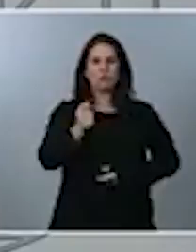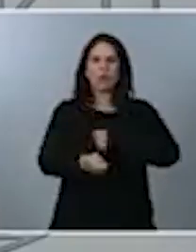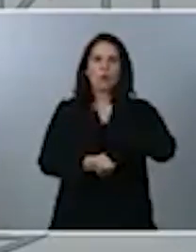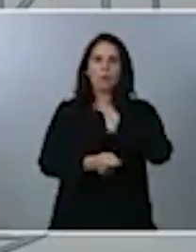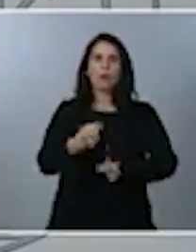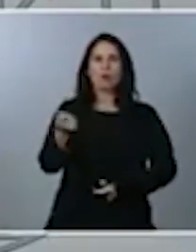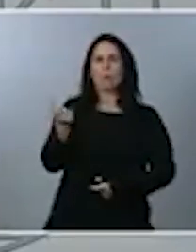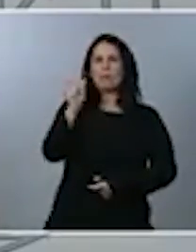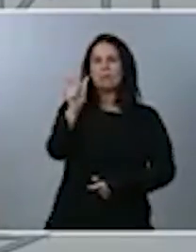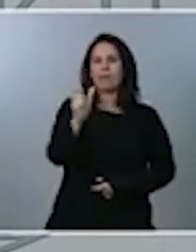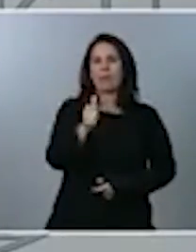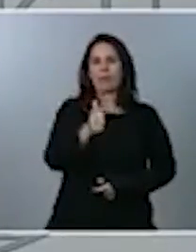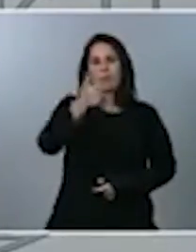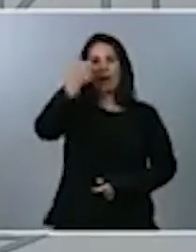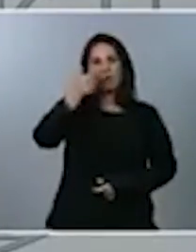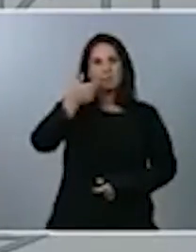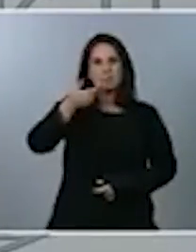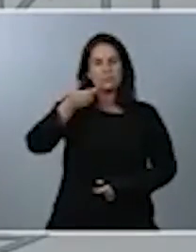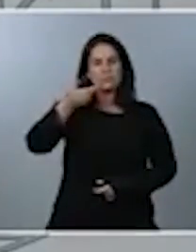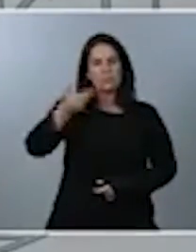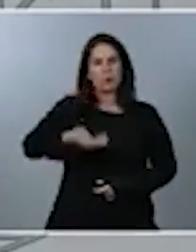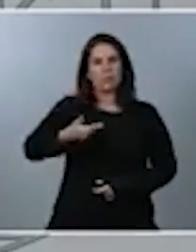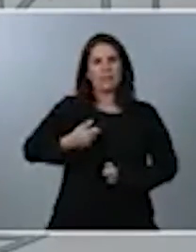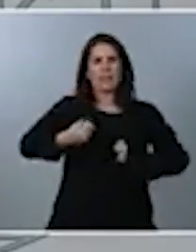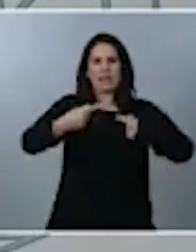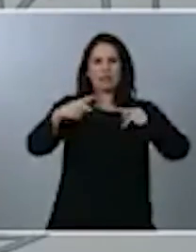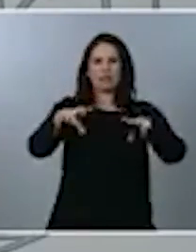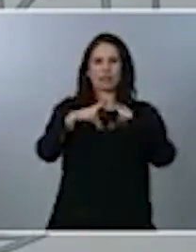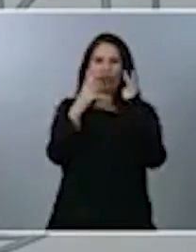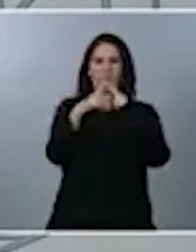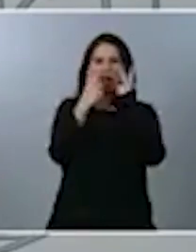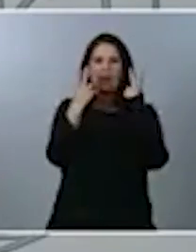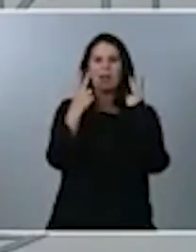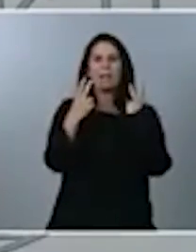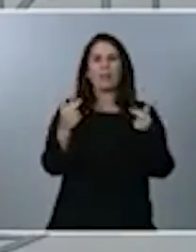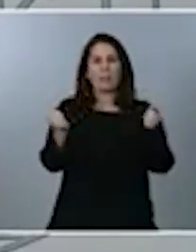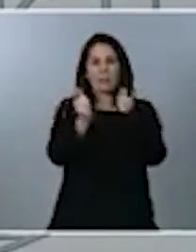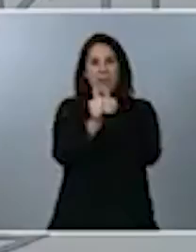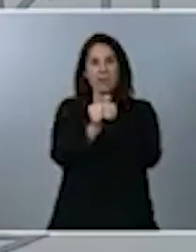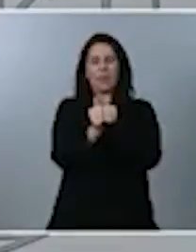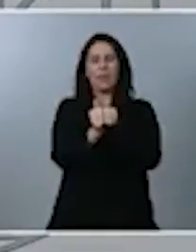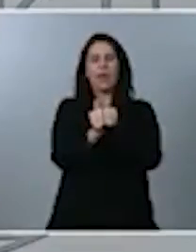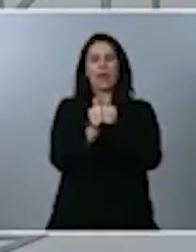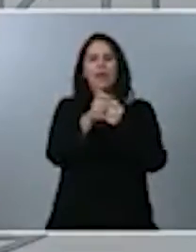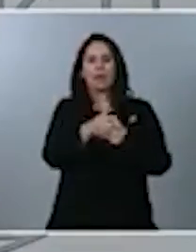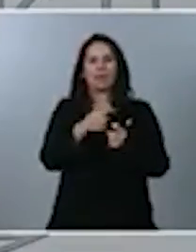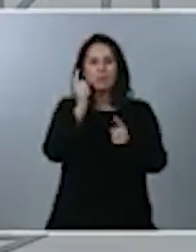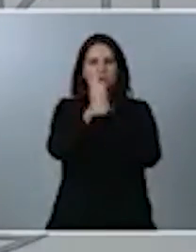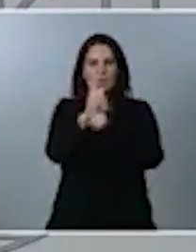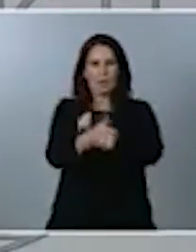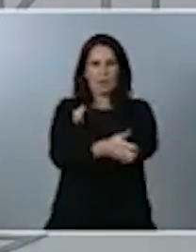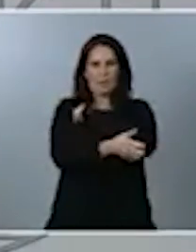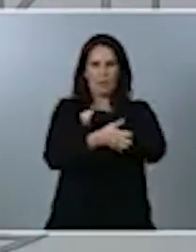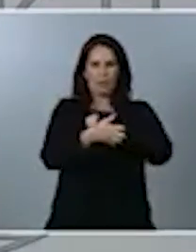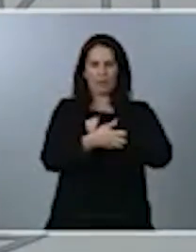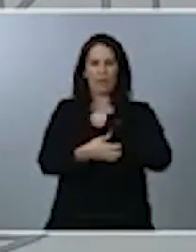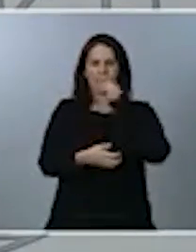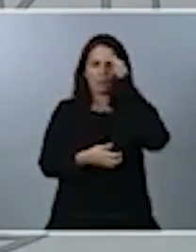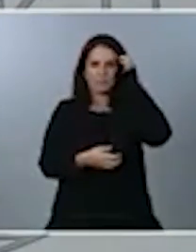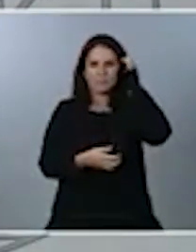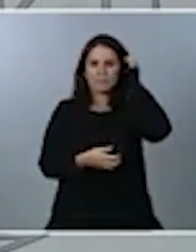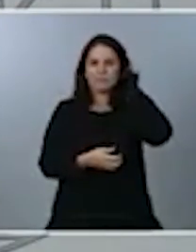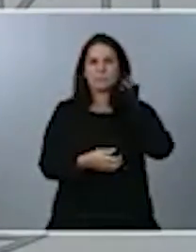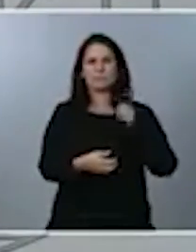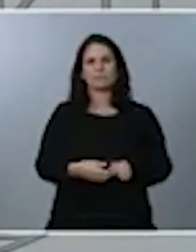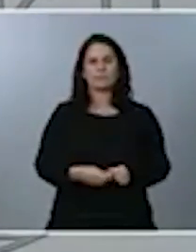en gasto social, en dependencia o en lucha contra la pobreza. El apoyo a los jóvenes, a las mujeres, es otra de las